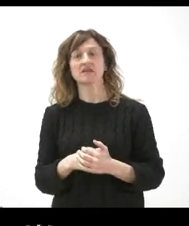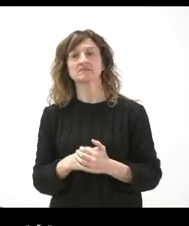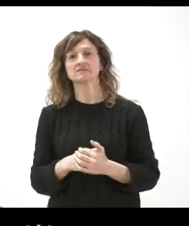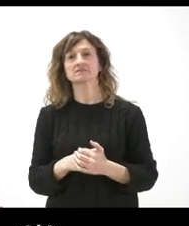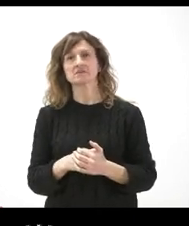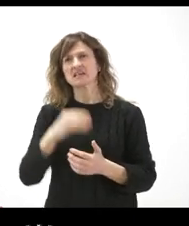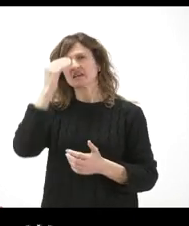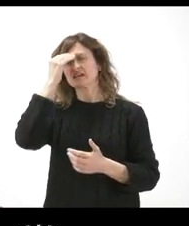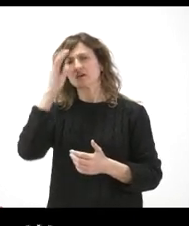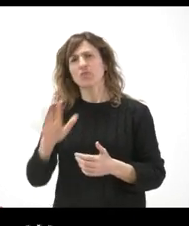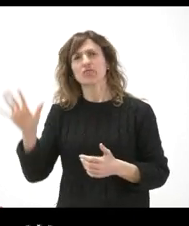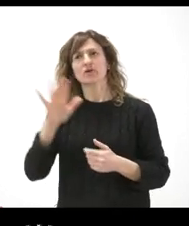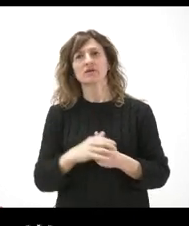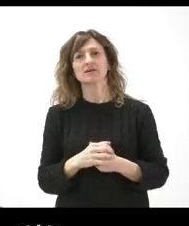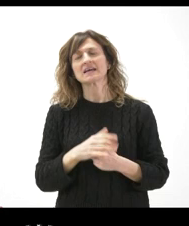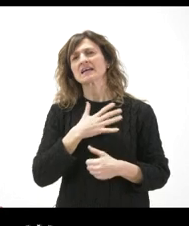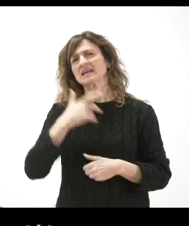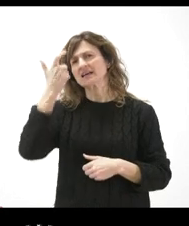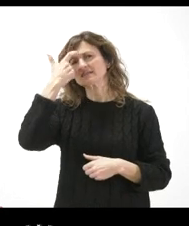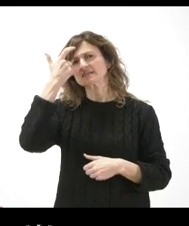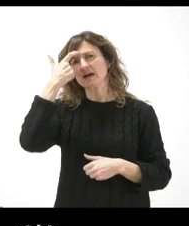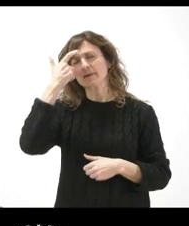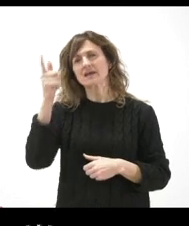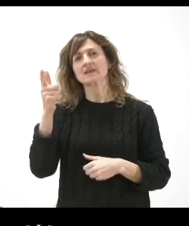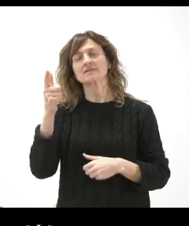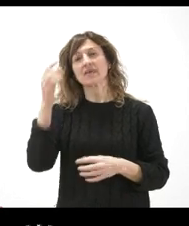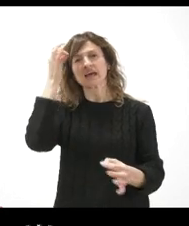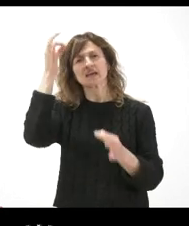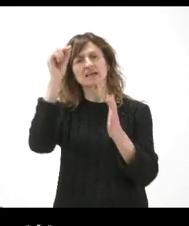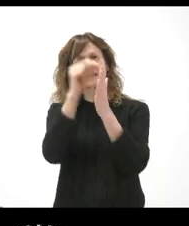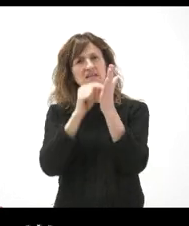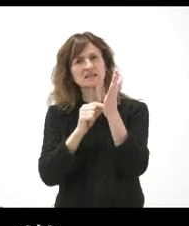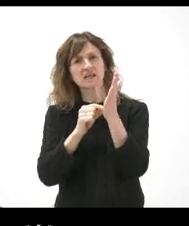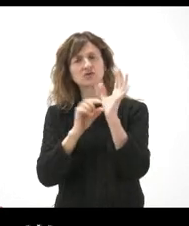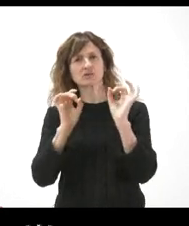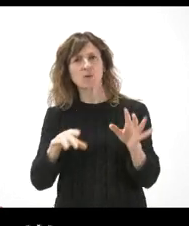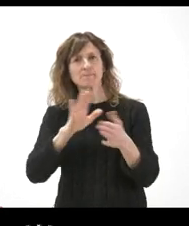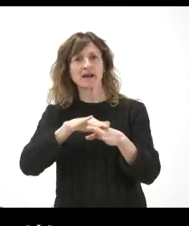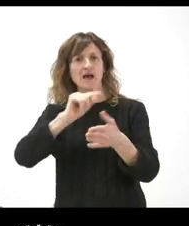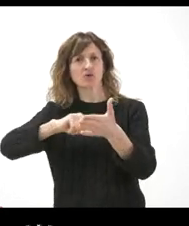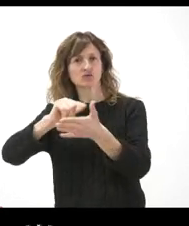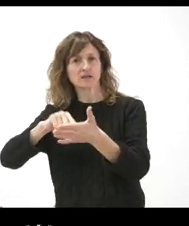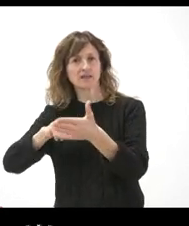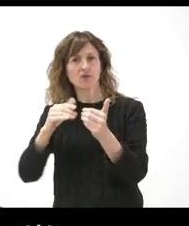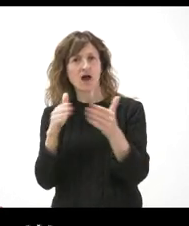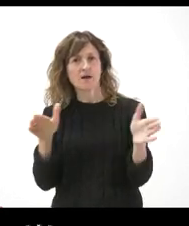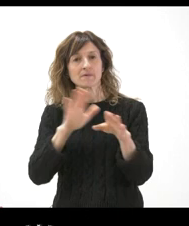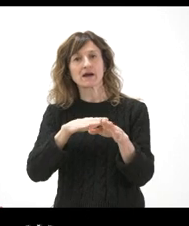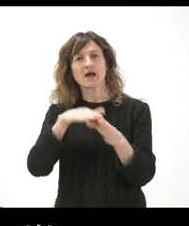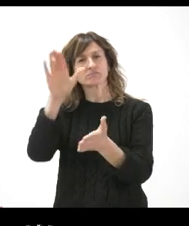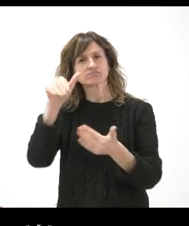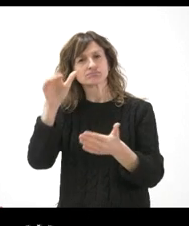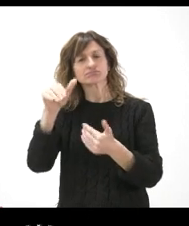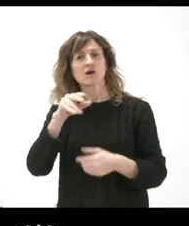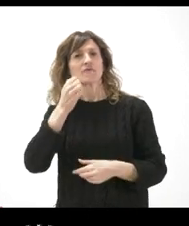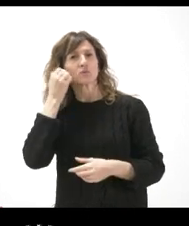si no recuerdo mal. Yo quería saber si se mantienen los mismos criterios en este sistema ahora de contratación que se abre para el suministro de frutas y verduras